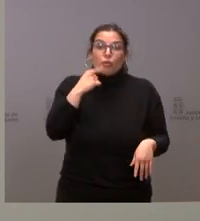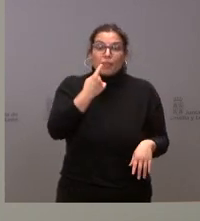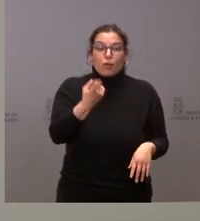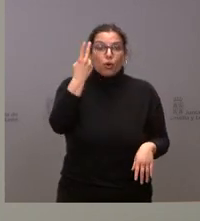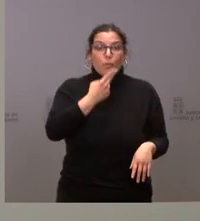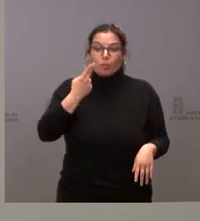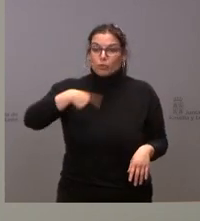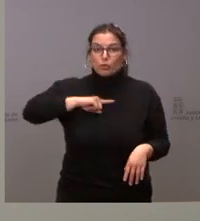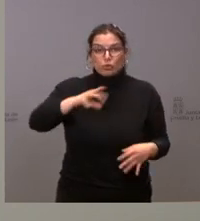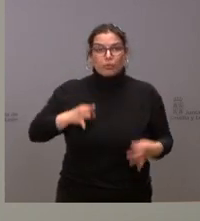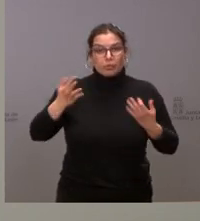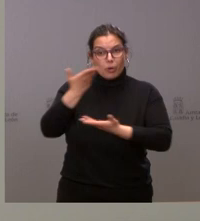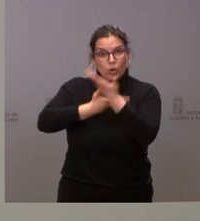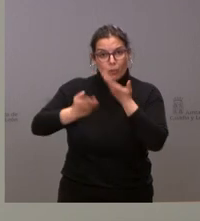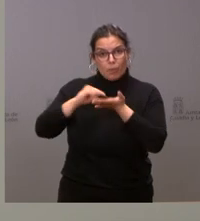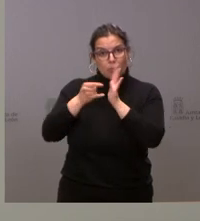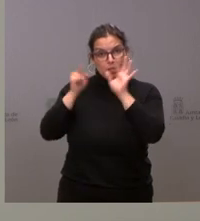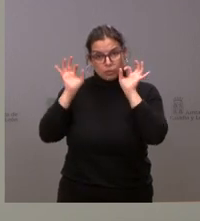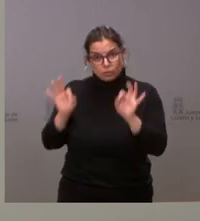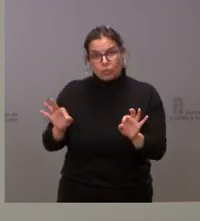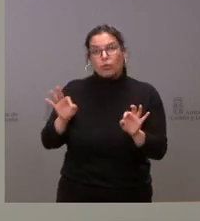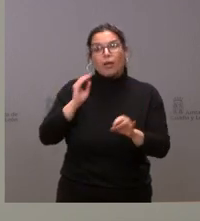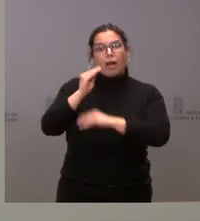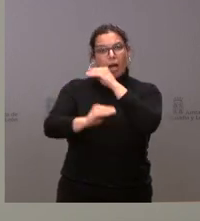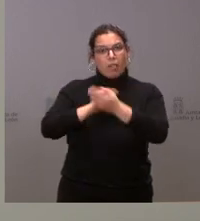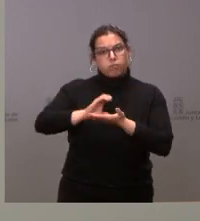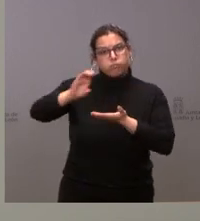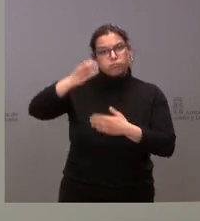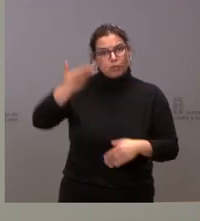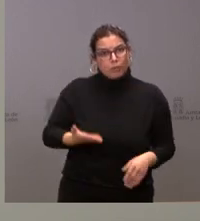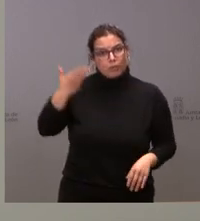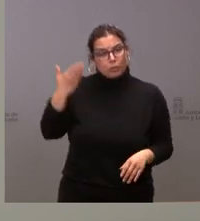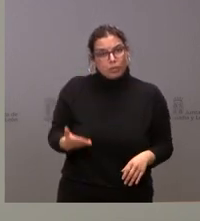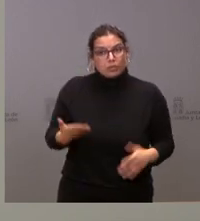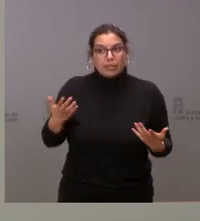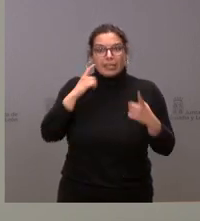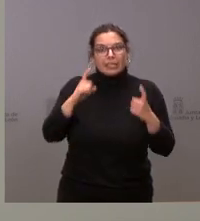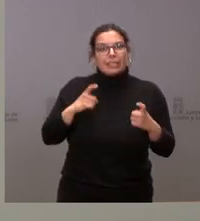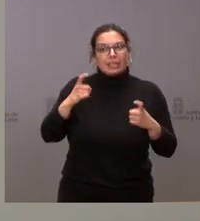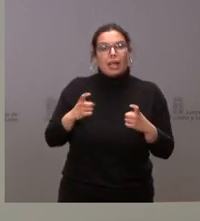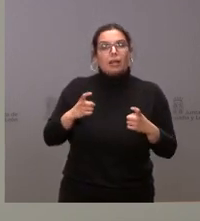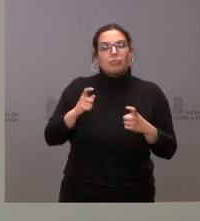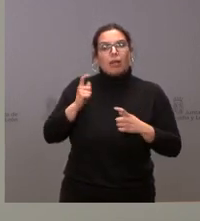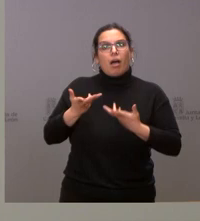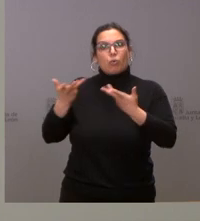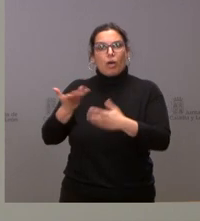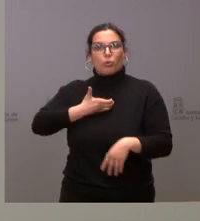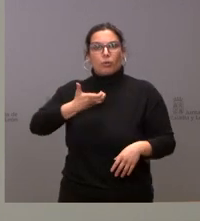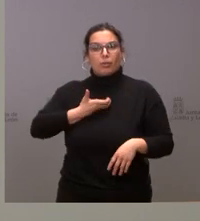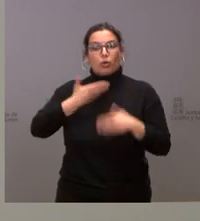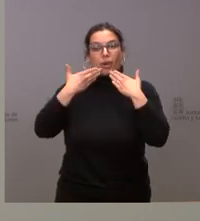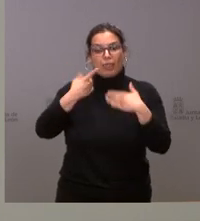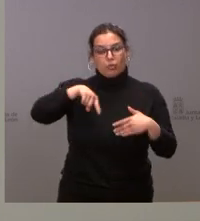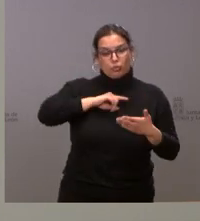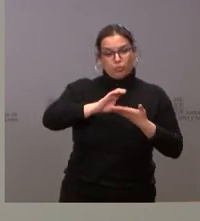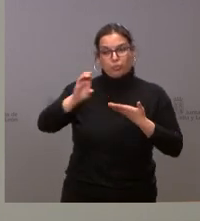colaborar con ese proyecto, realizar una importante aportación y hacer posible que el Ayuntamiento con la aportación de la Junta, con